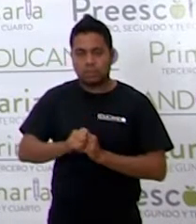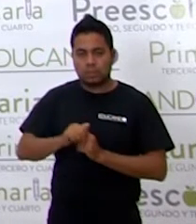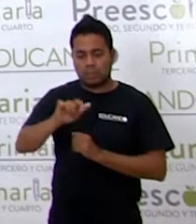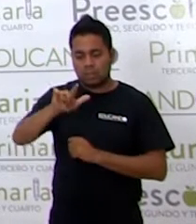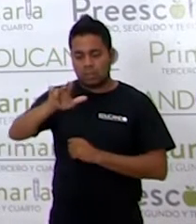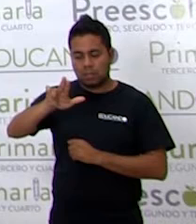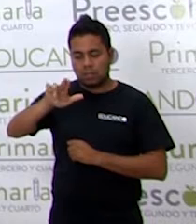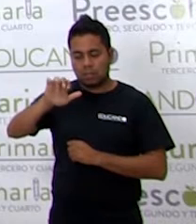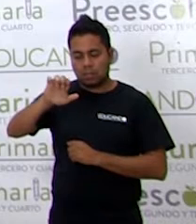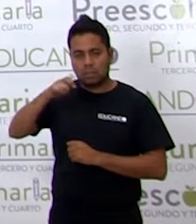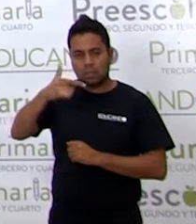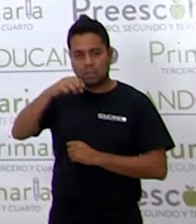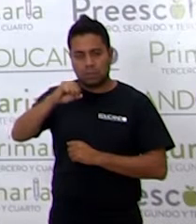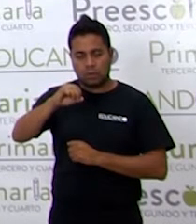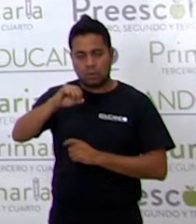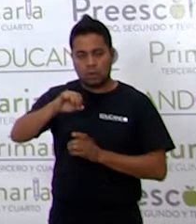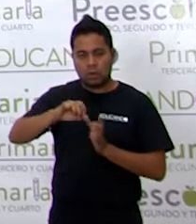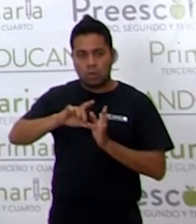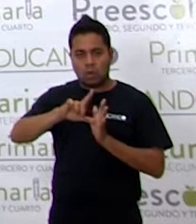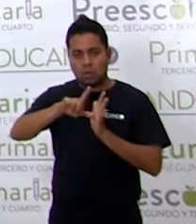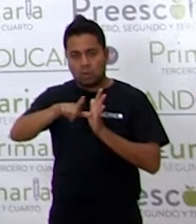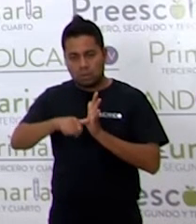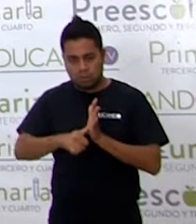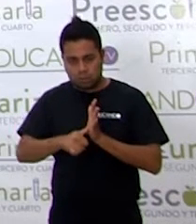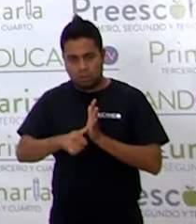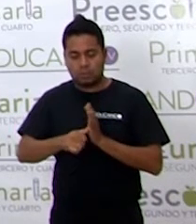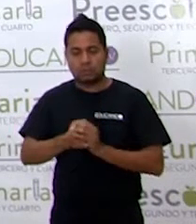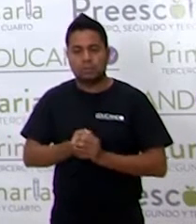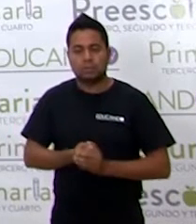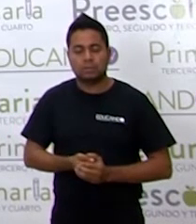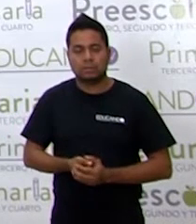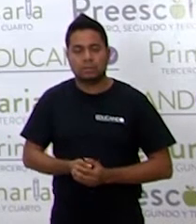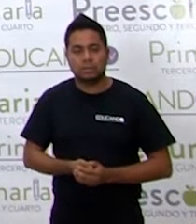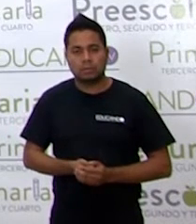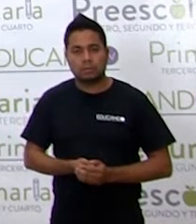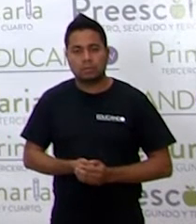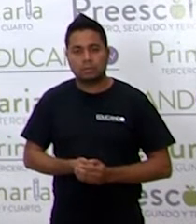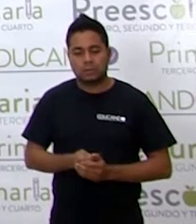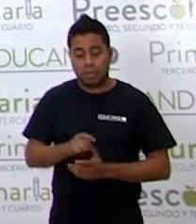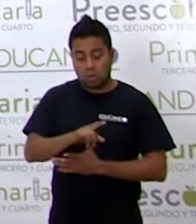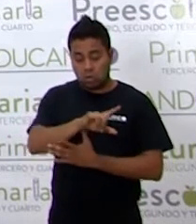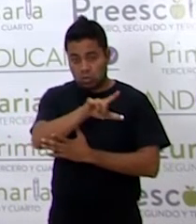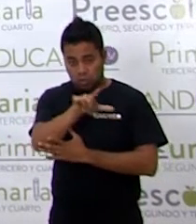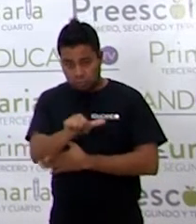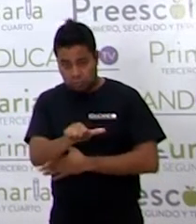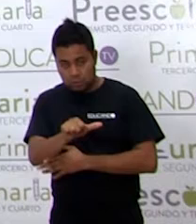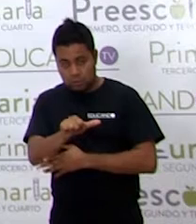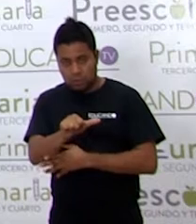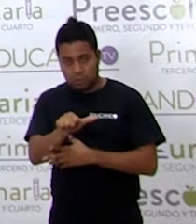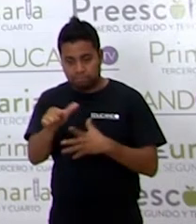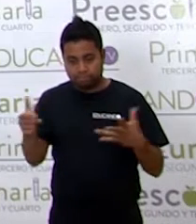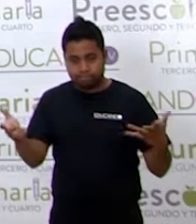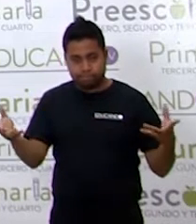aparecieron